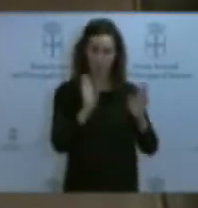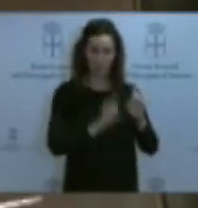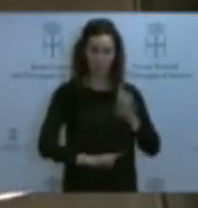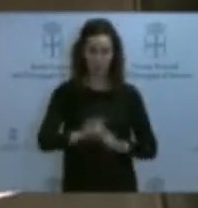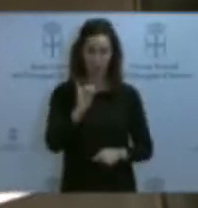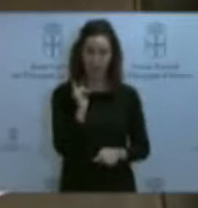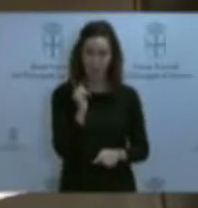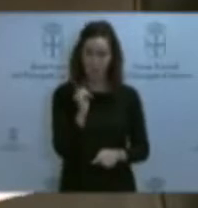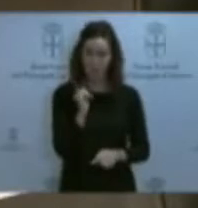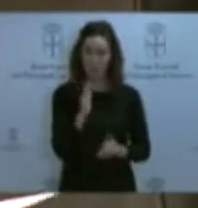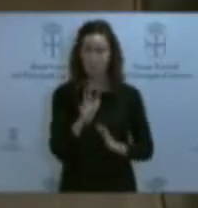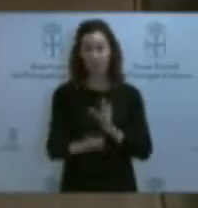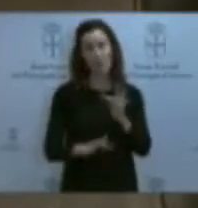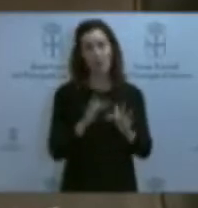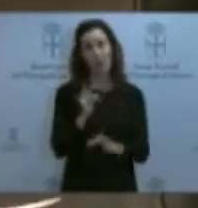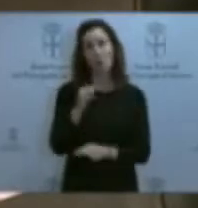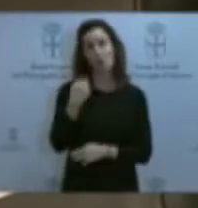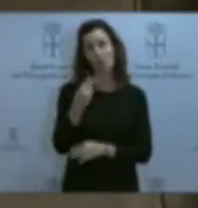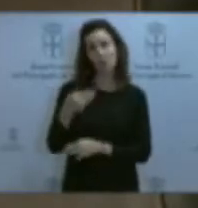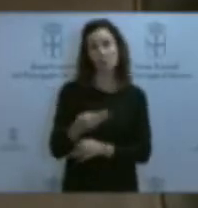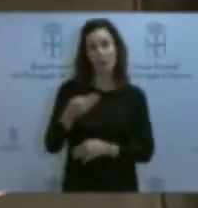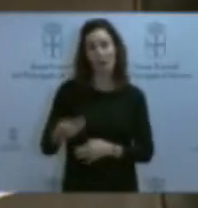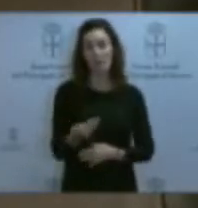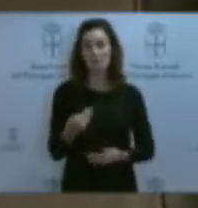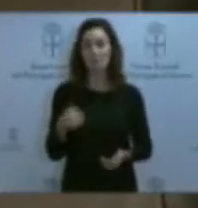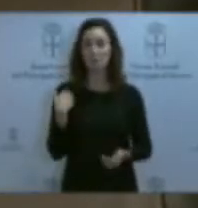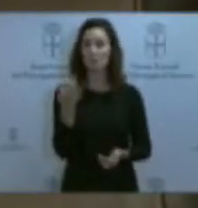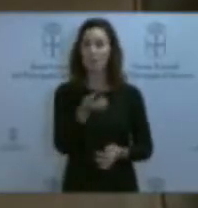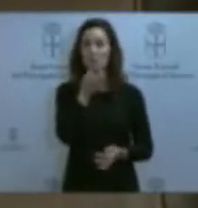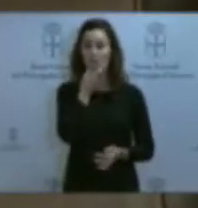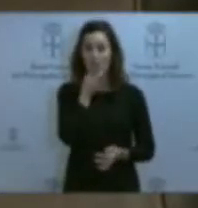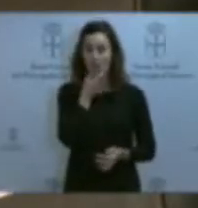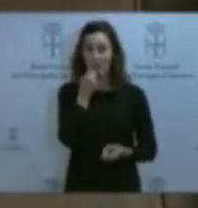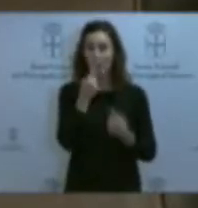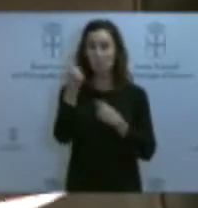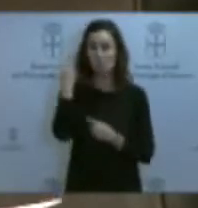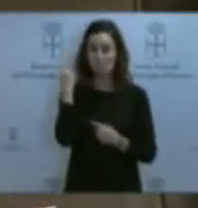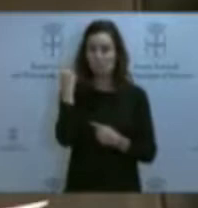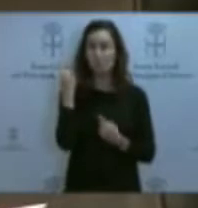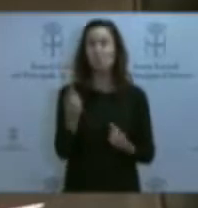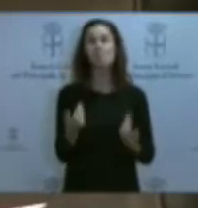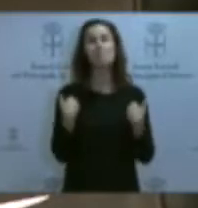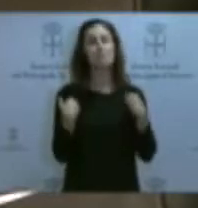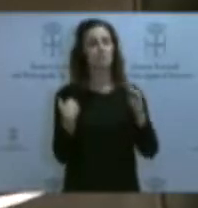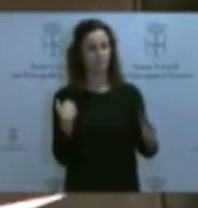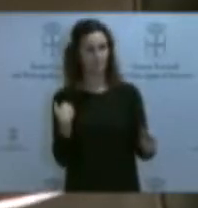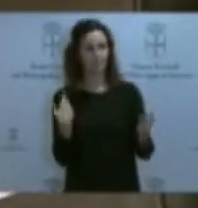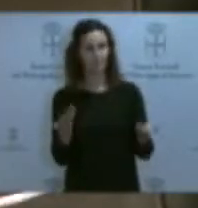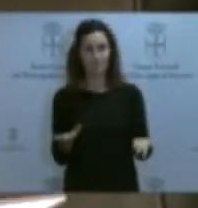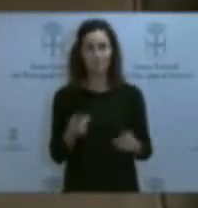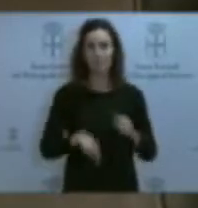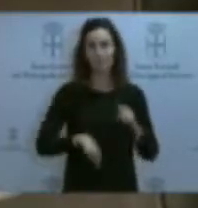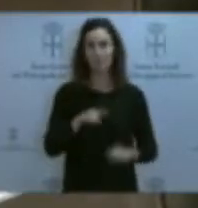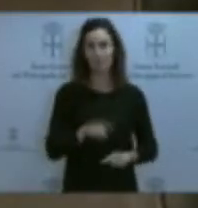además de estas dos bajas, en septiembre del año pasado se iba el responsable de sistemas de la sociedad, que dependía del jefe de operaciones.